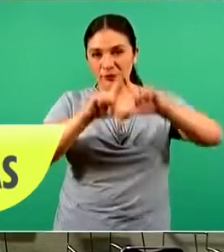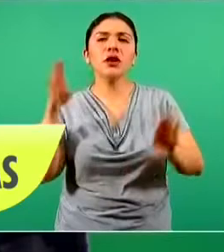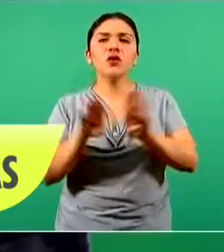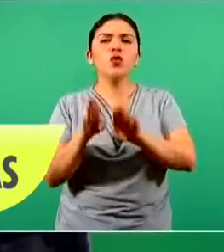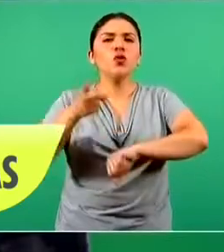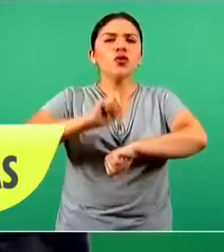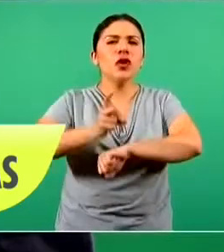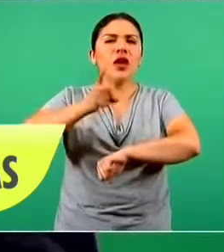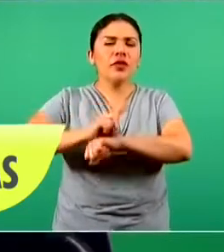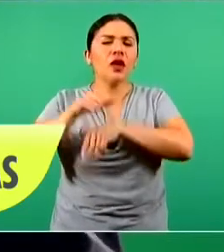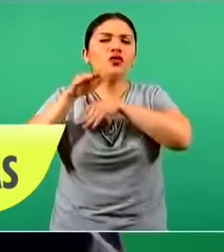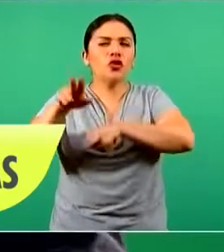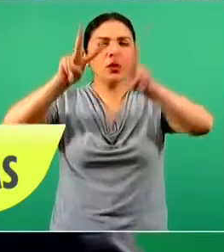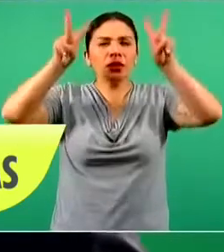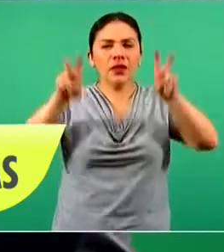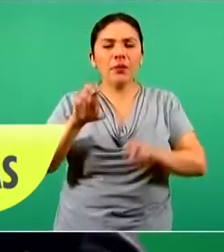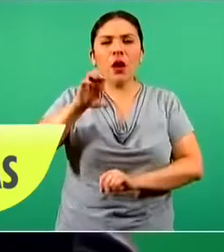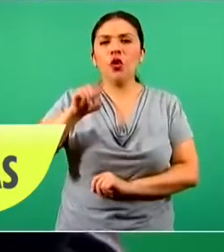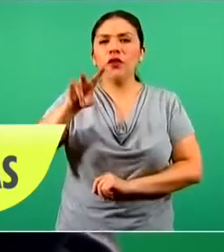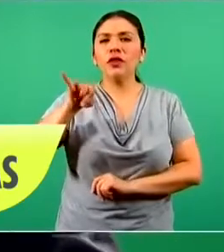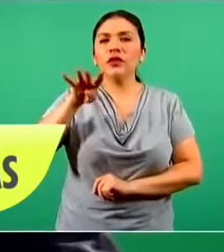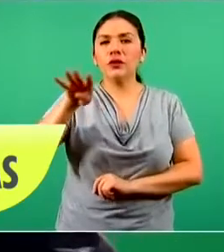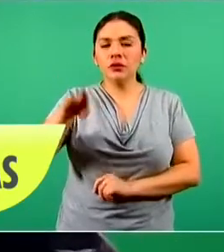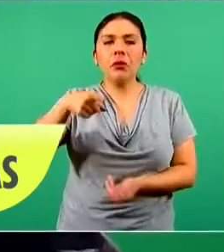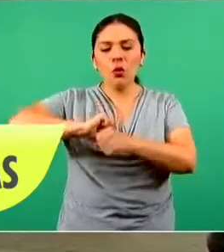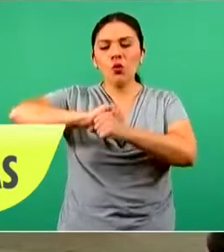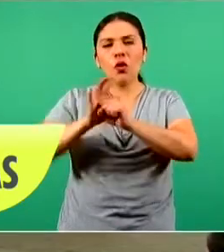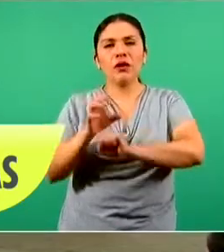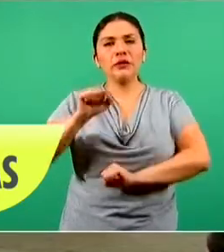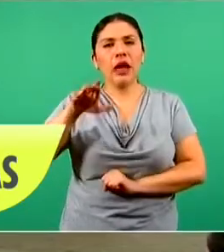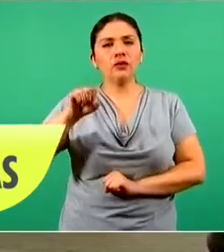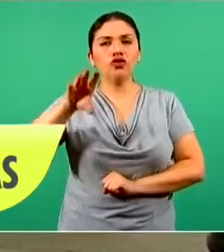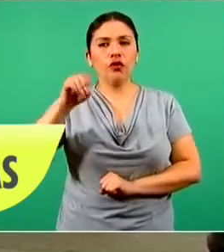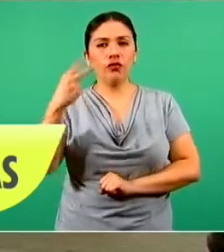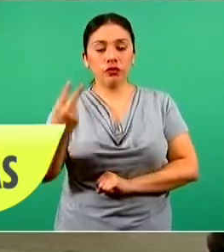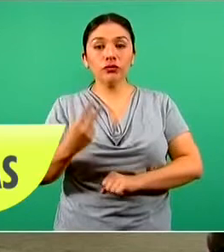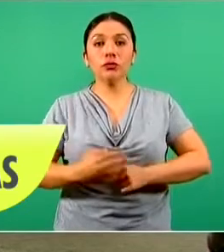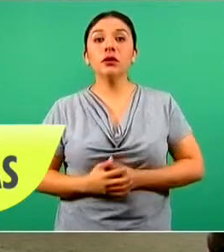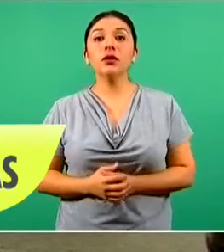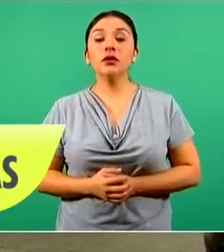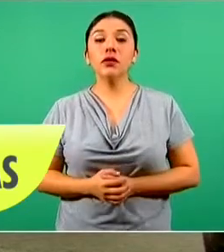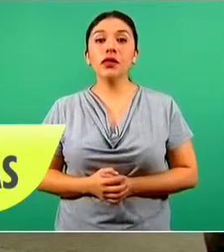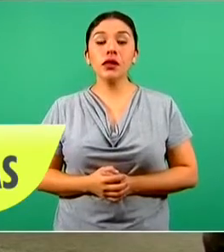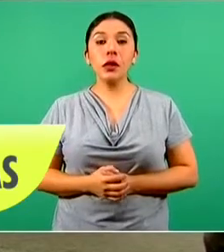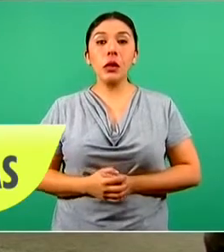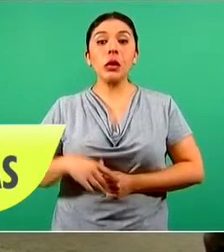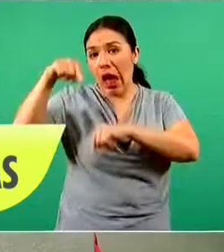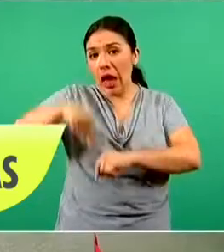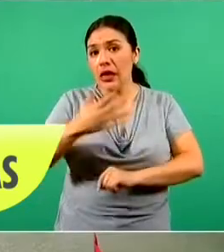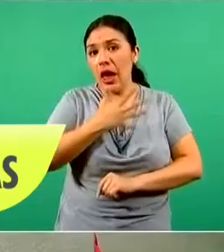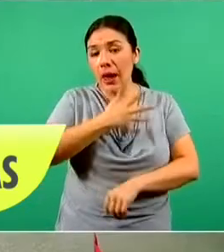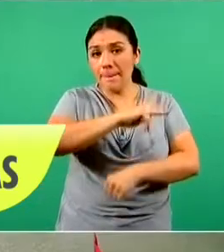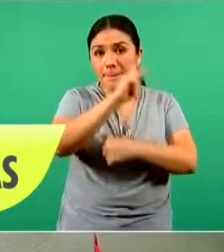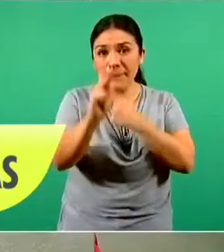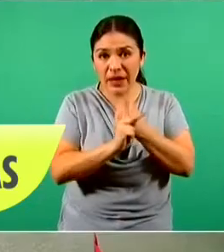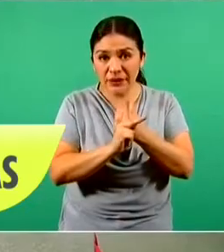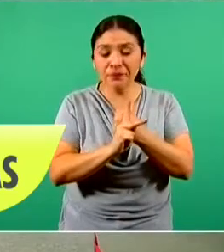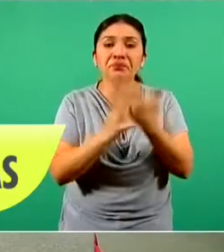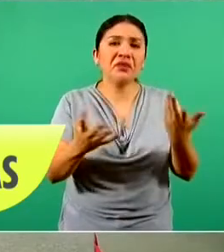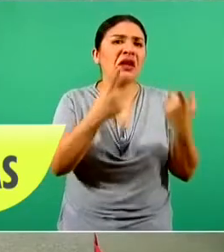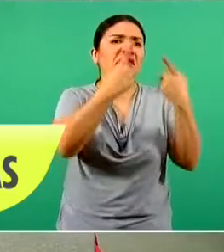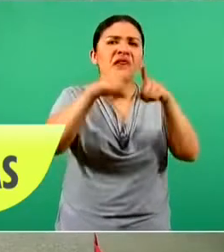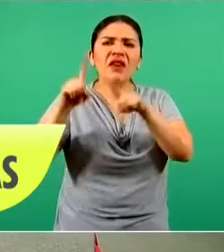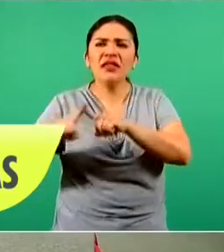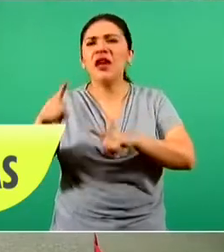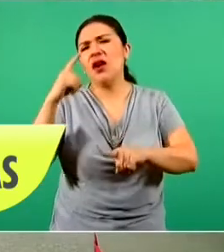aseguró que la decisión se tomó porque ya se observan cinco meses acumulados de descenso en los contagios, sin embargo, no ha quedado